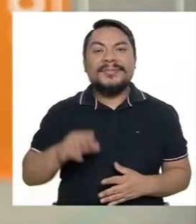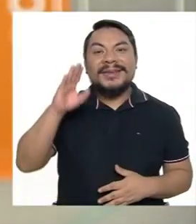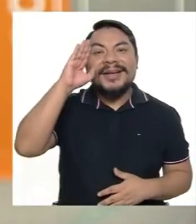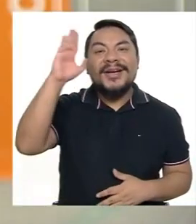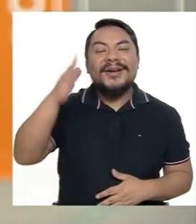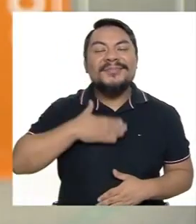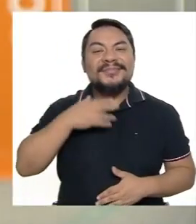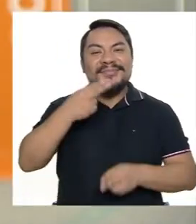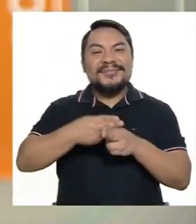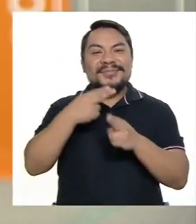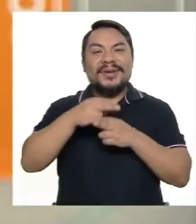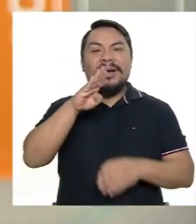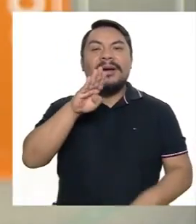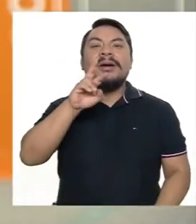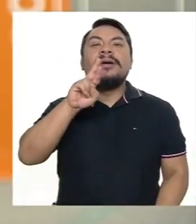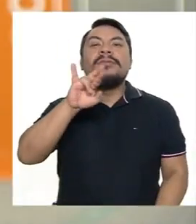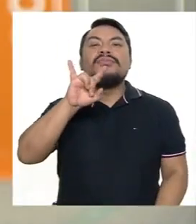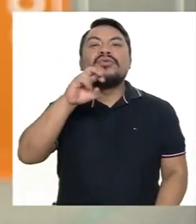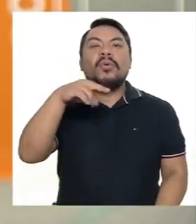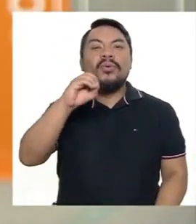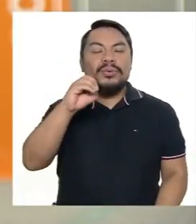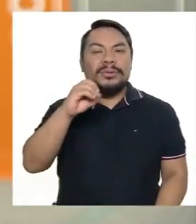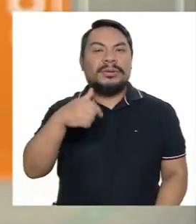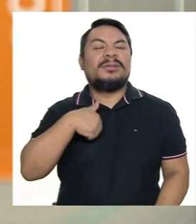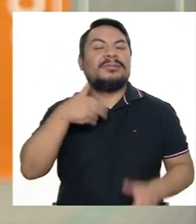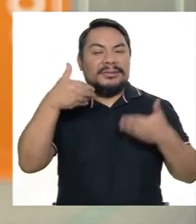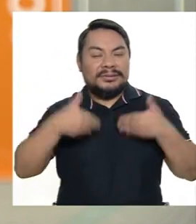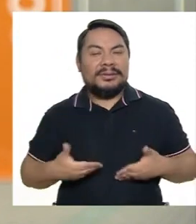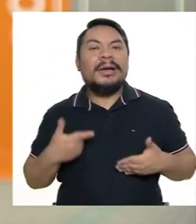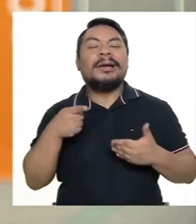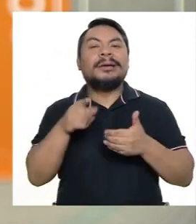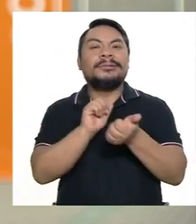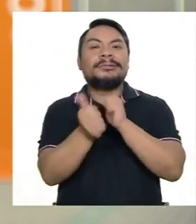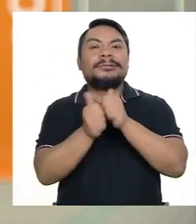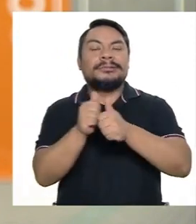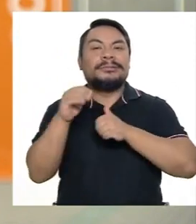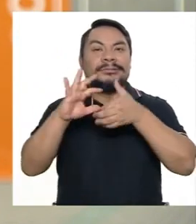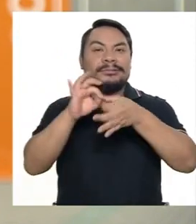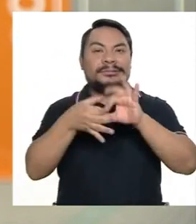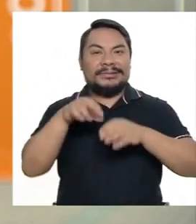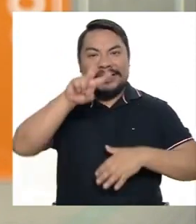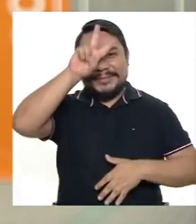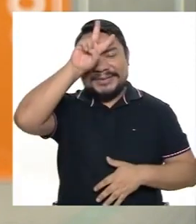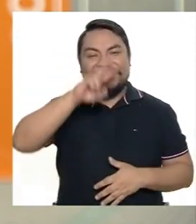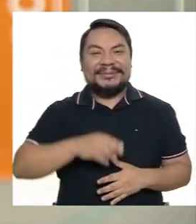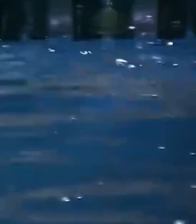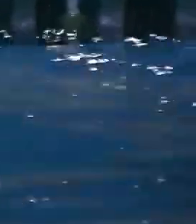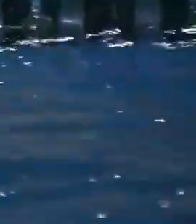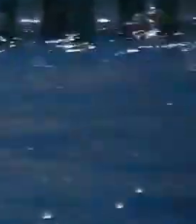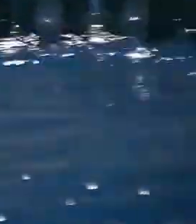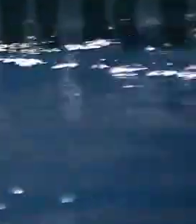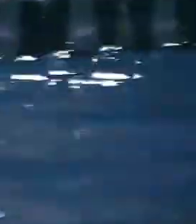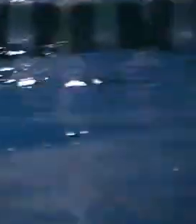Hola, me llamo Bruno Giraldo Martínez y soy atleta paralímpico del Perú.